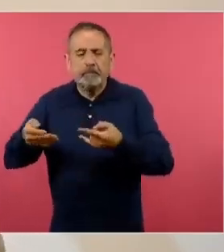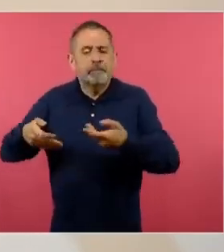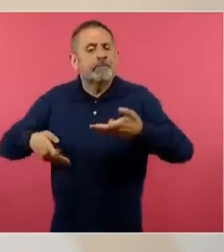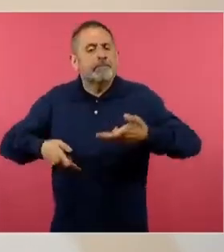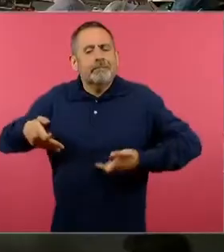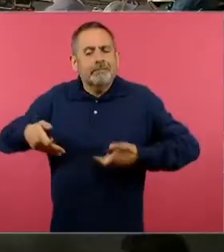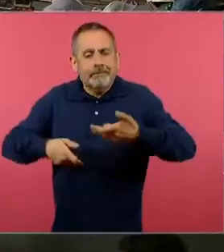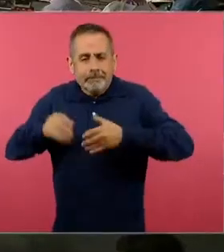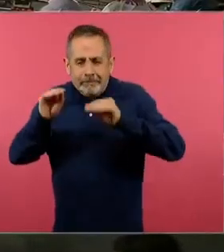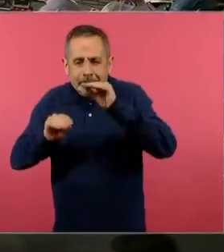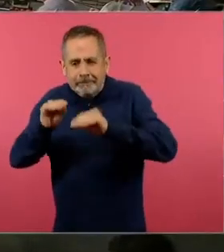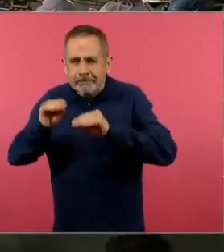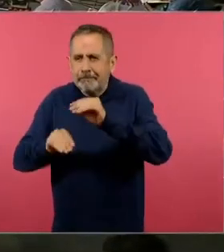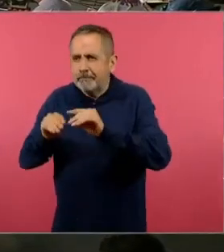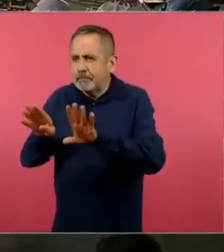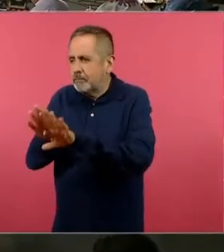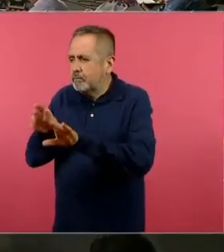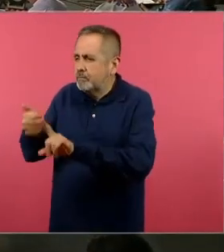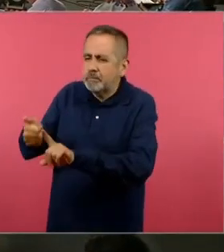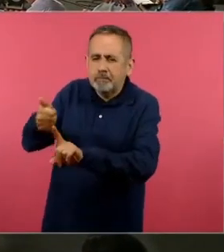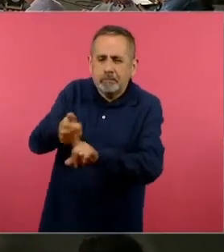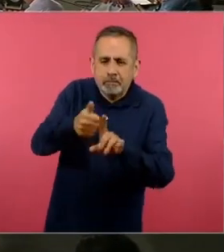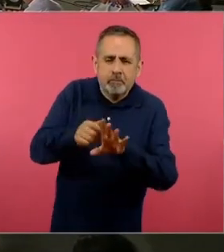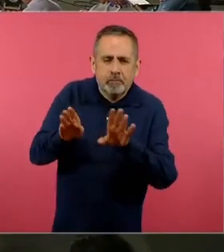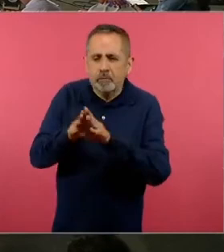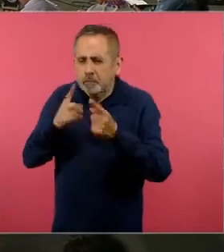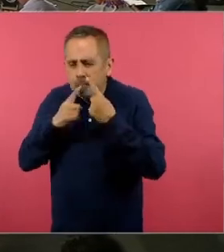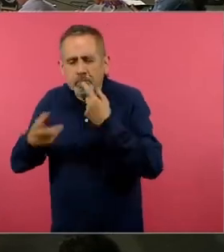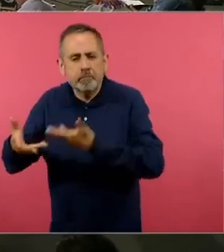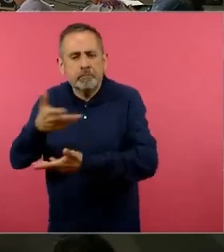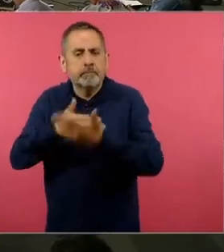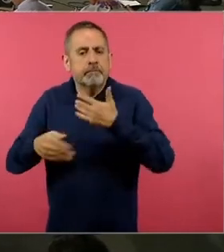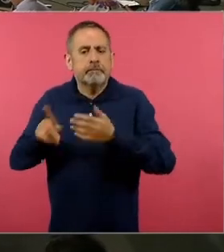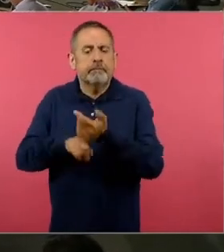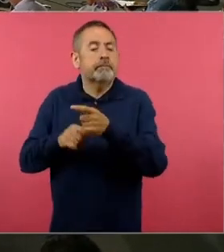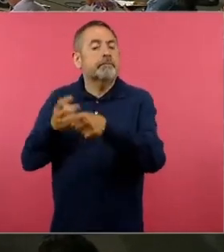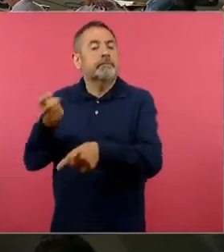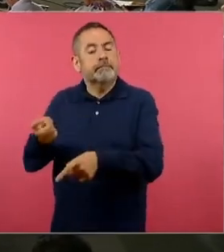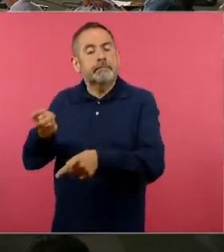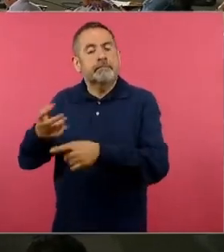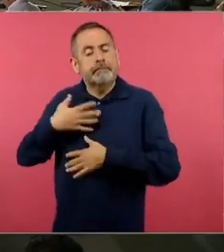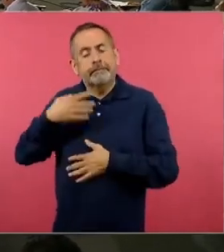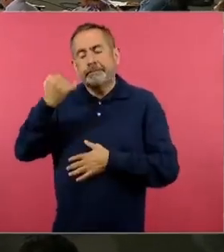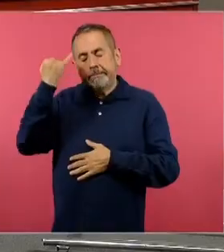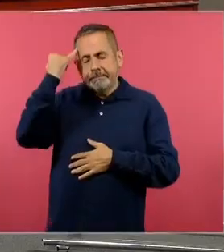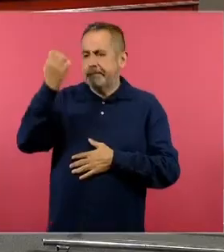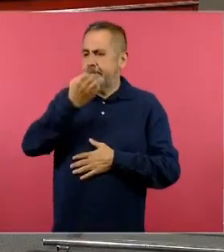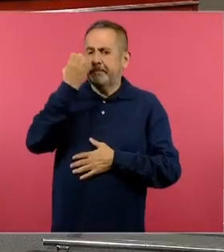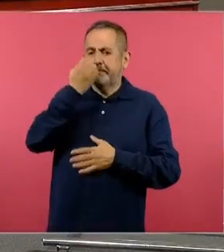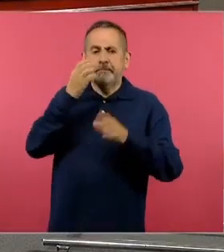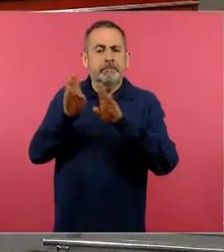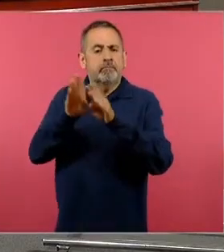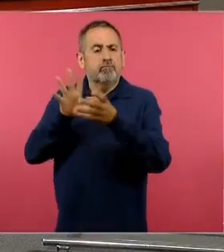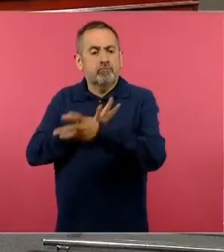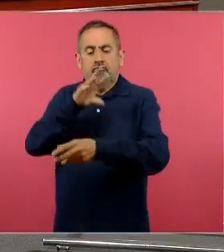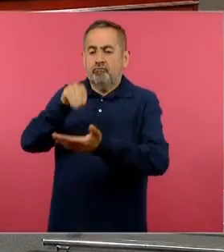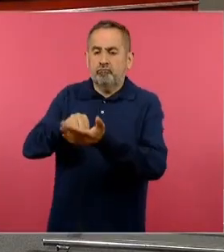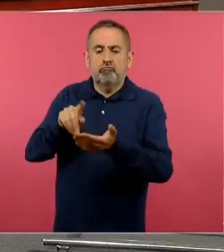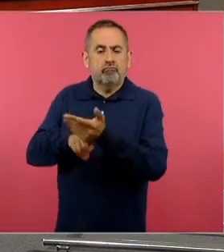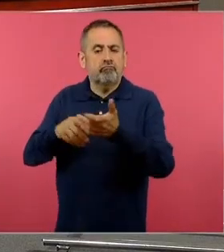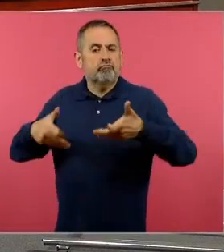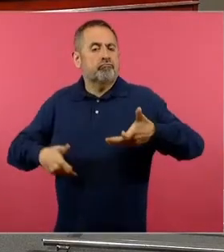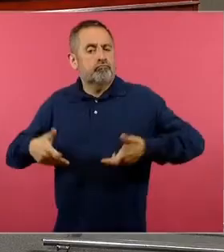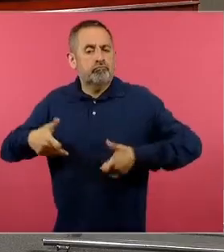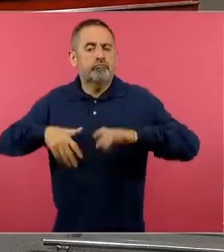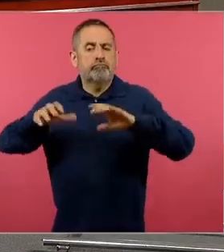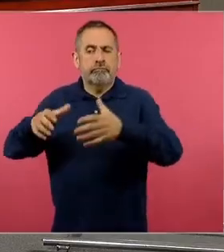proyecto pero insisto como mi programa analítico dice la escuela tiene o está interesada en organizar un festival escolar de obras de teatro